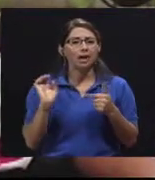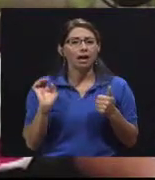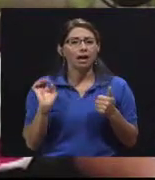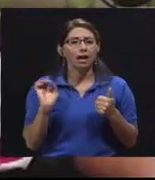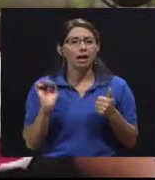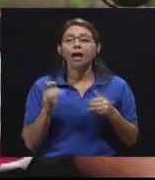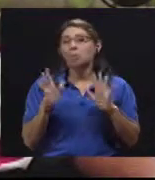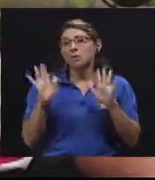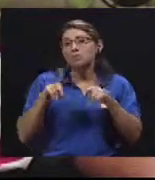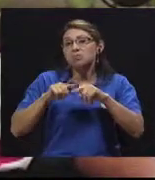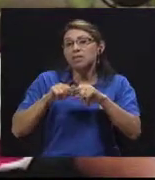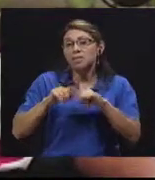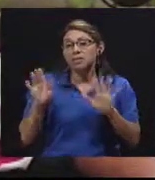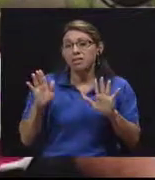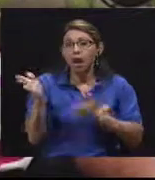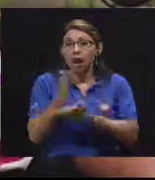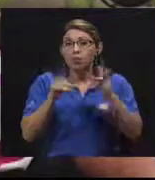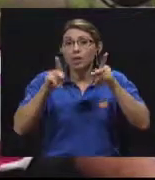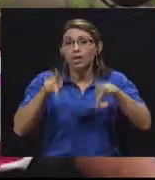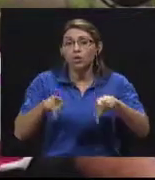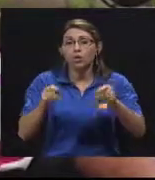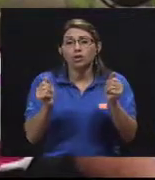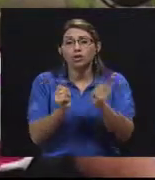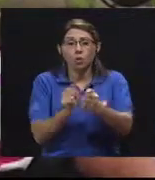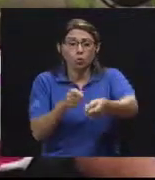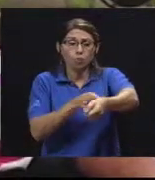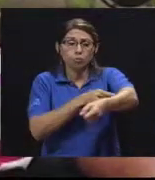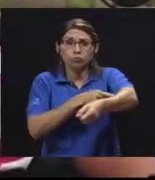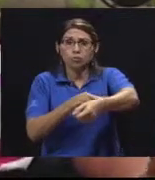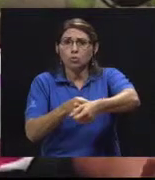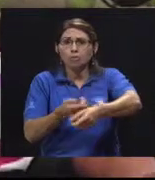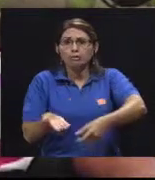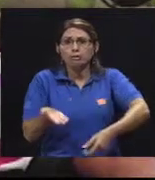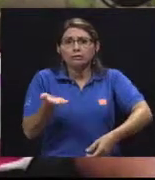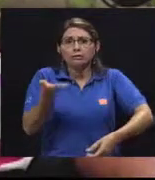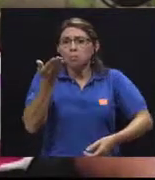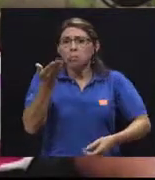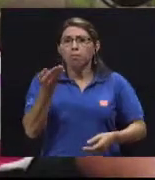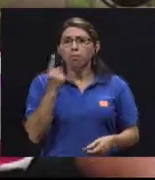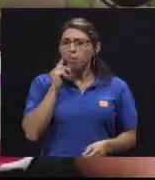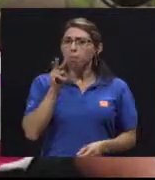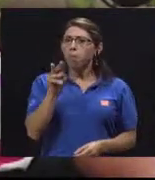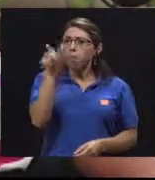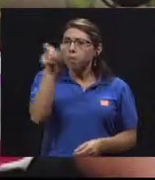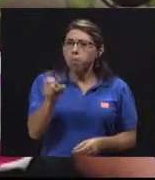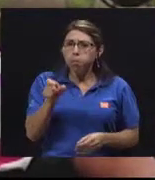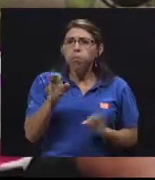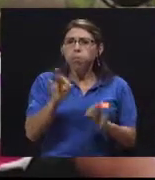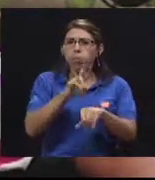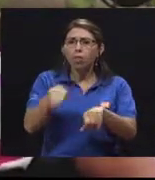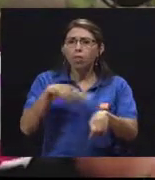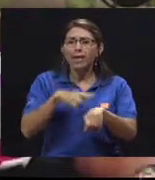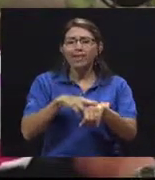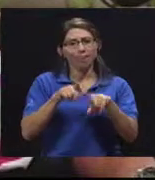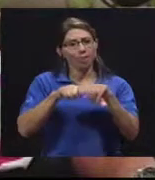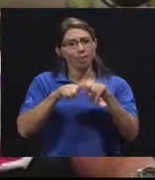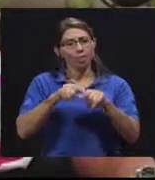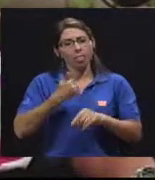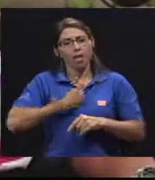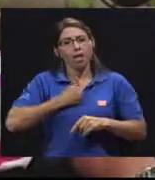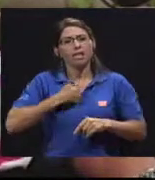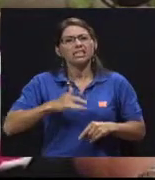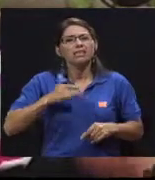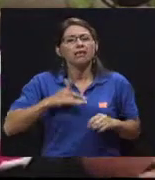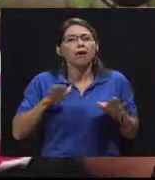embargo, de ahí hay gente que con azúcares muy altos, pues andan normalmente caminando. Entonces, va a depender mucho de cómo nos